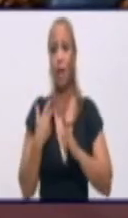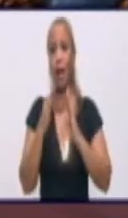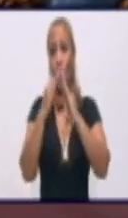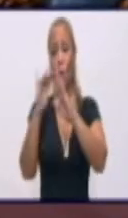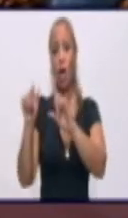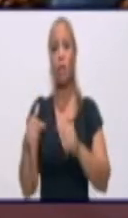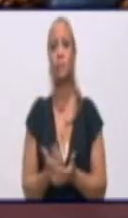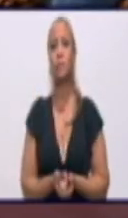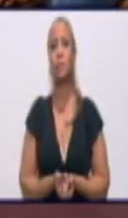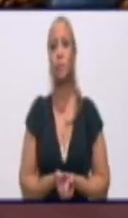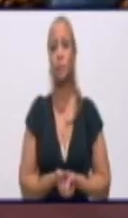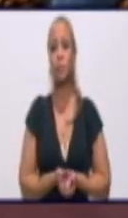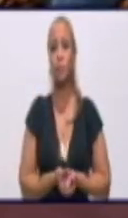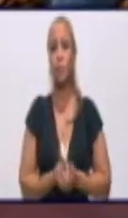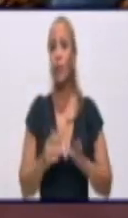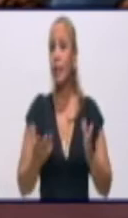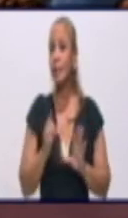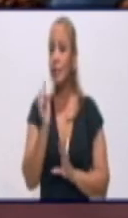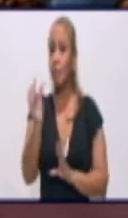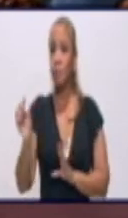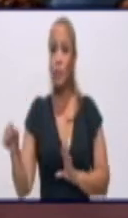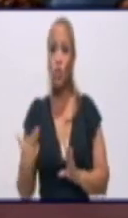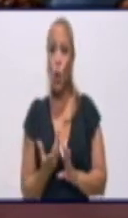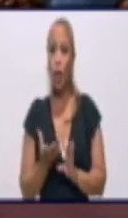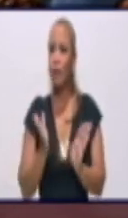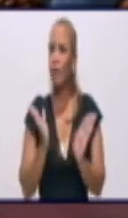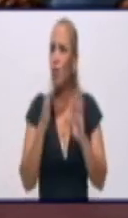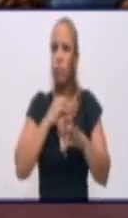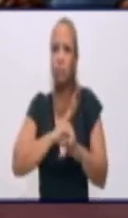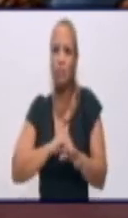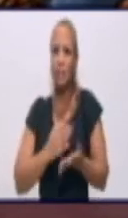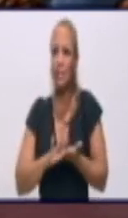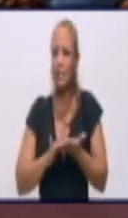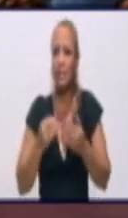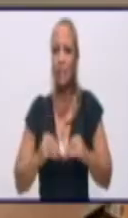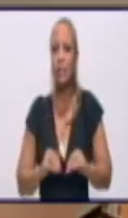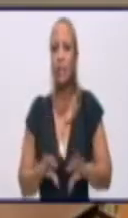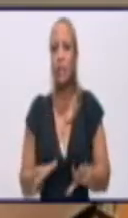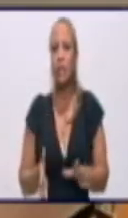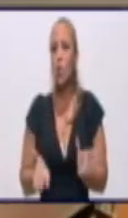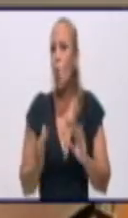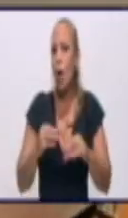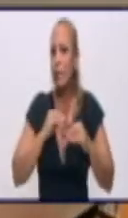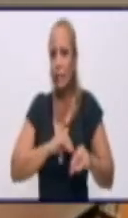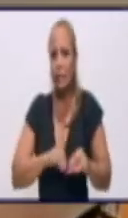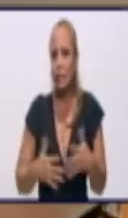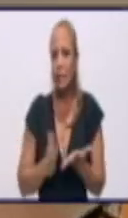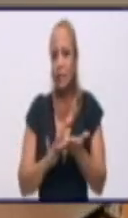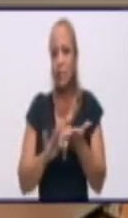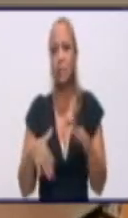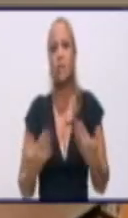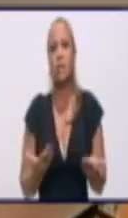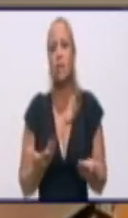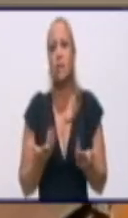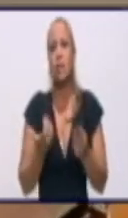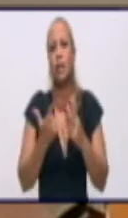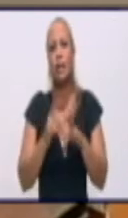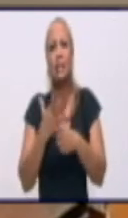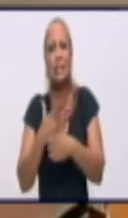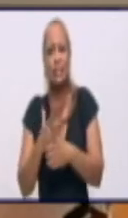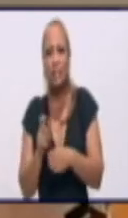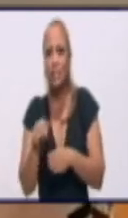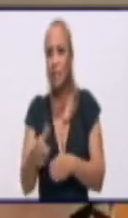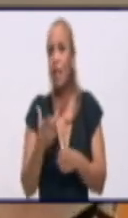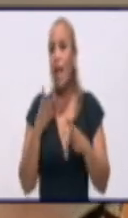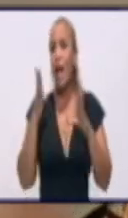asintomático va disminuyendo. Ya prácticamente no hay asintomático, lo que significa, lo que habla